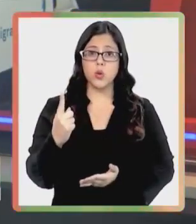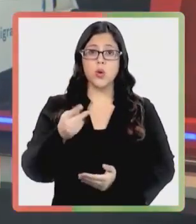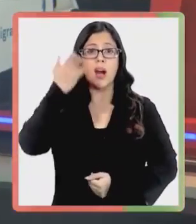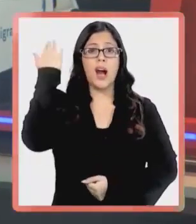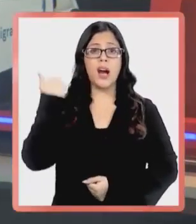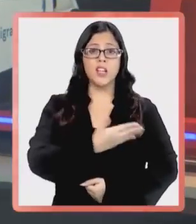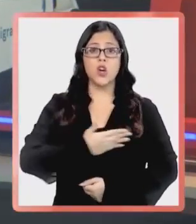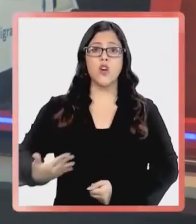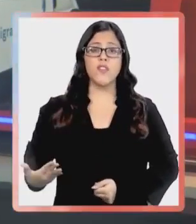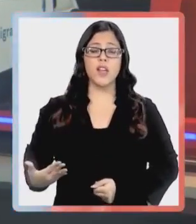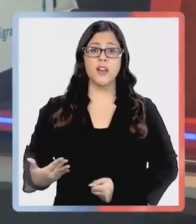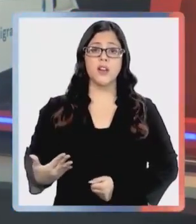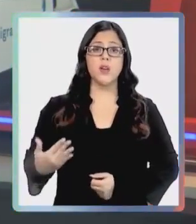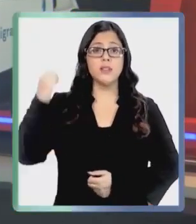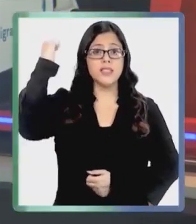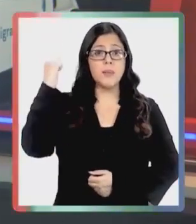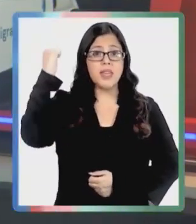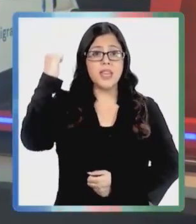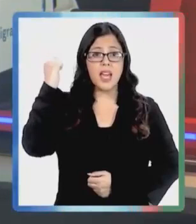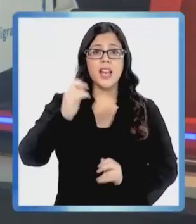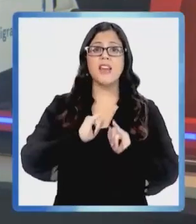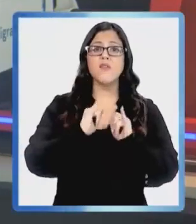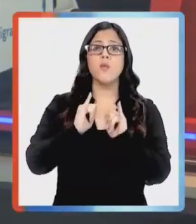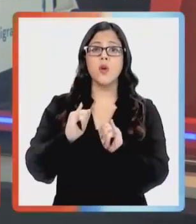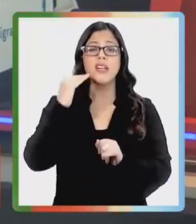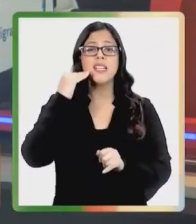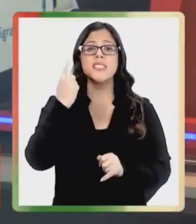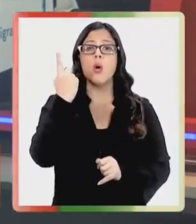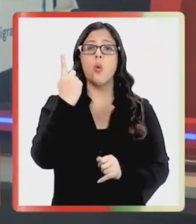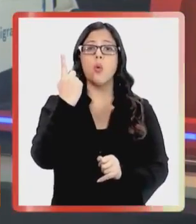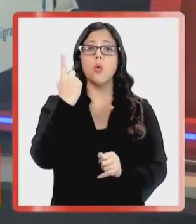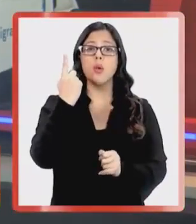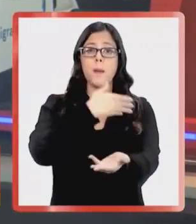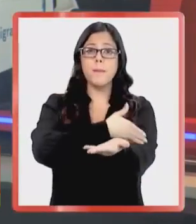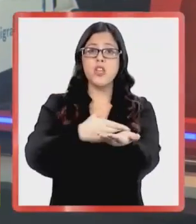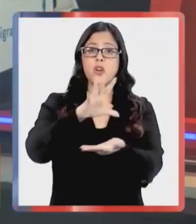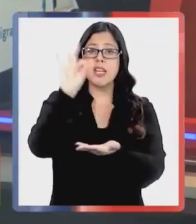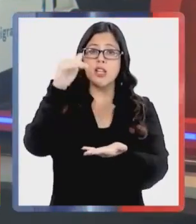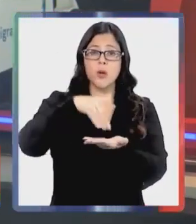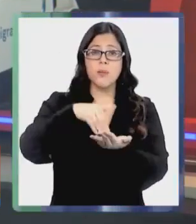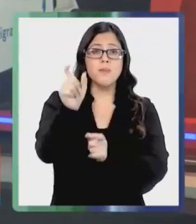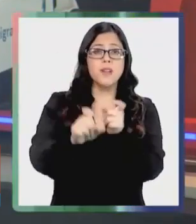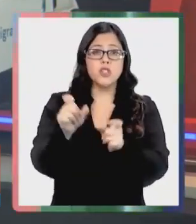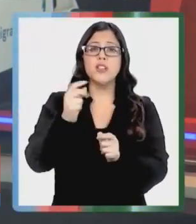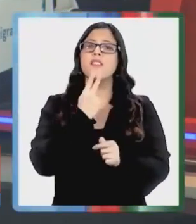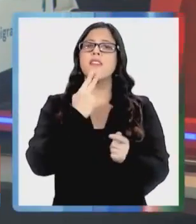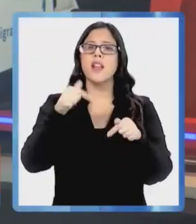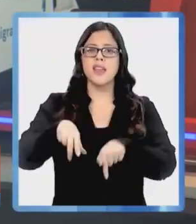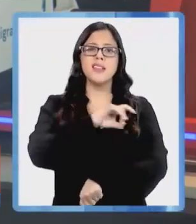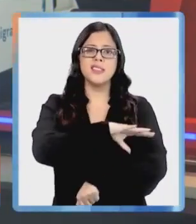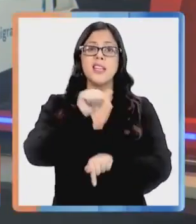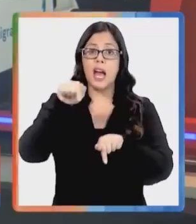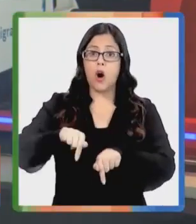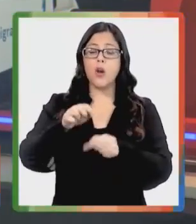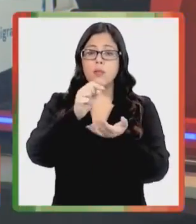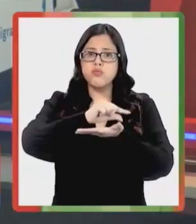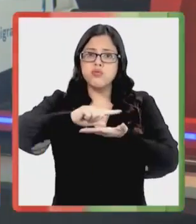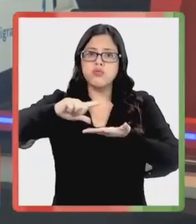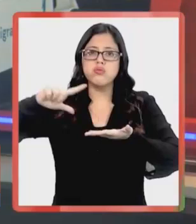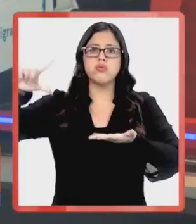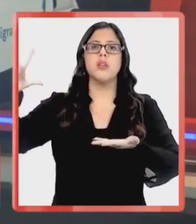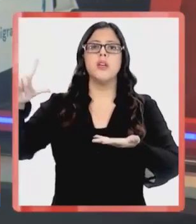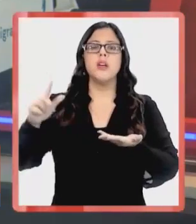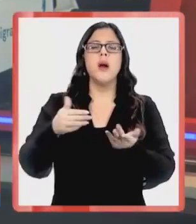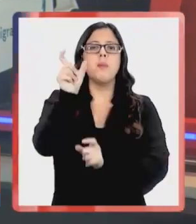informó que casi un millón y medio de extranjeros vivían en Chile. Esa cifra ha aumentado por la migración irregular a través de pasos no